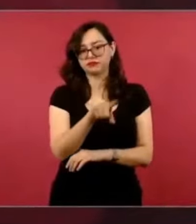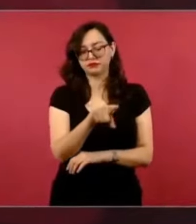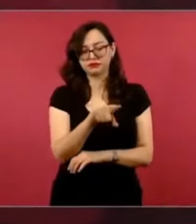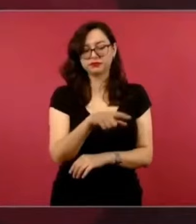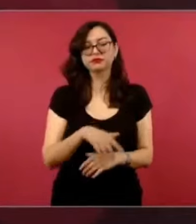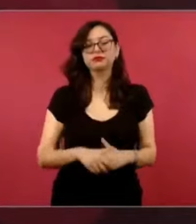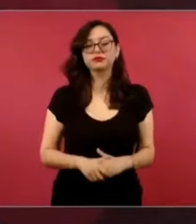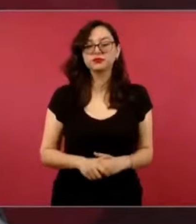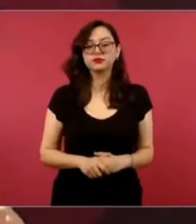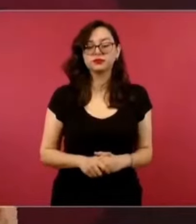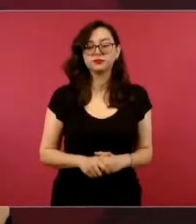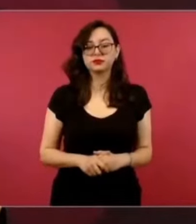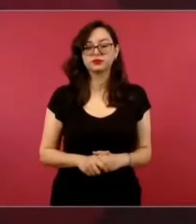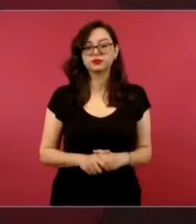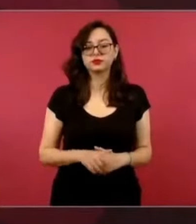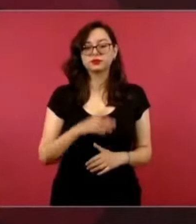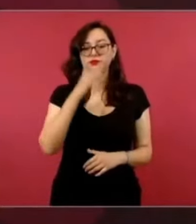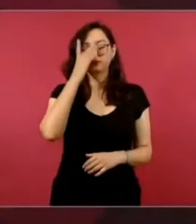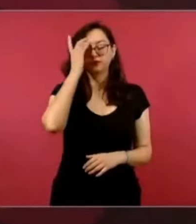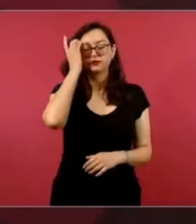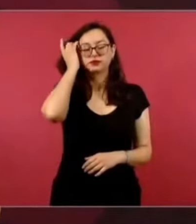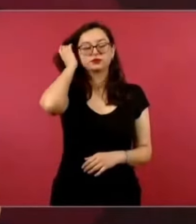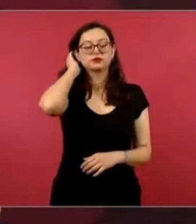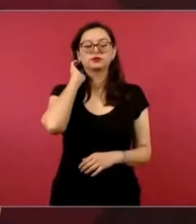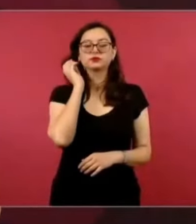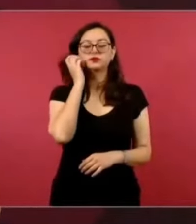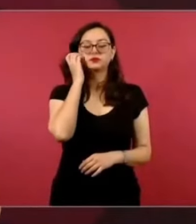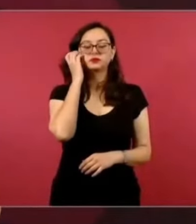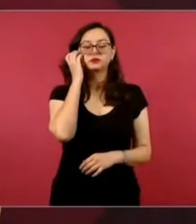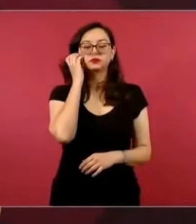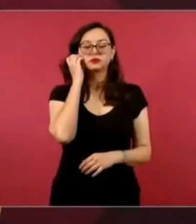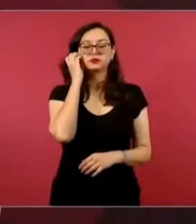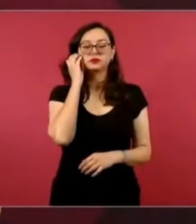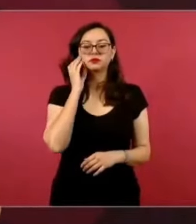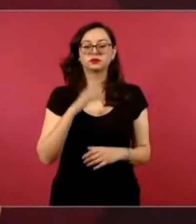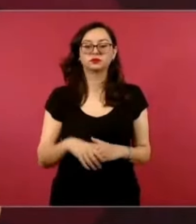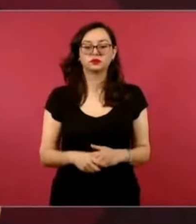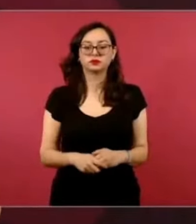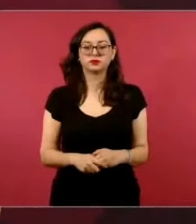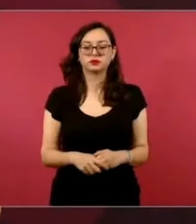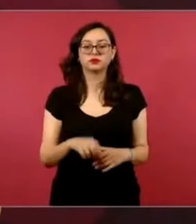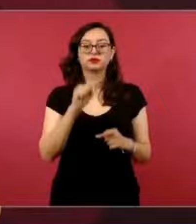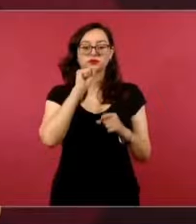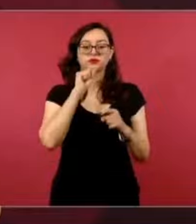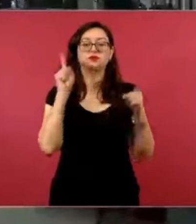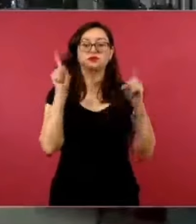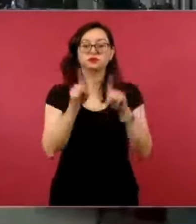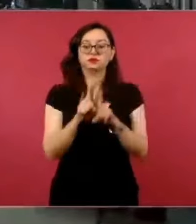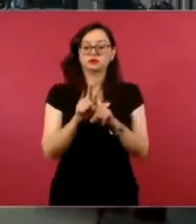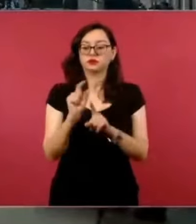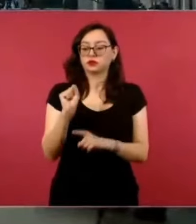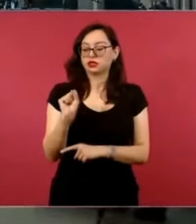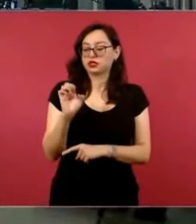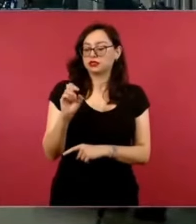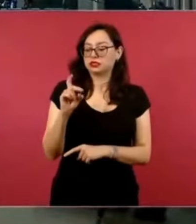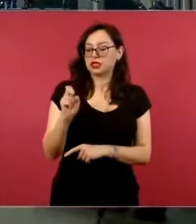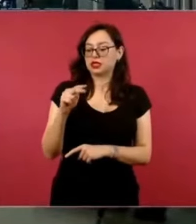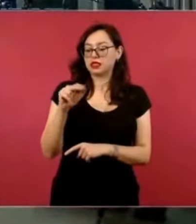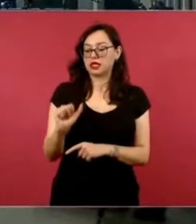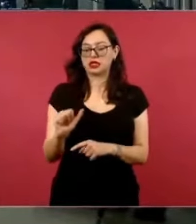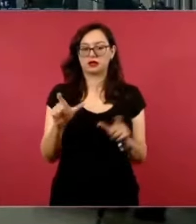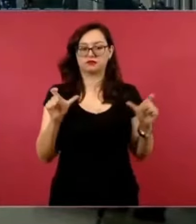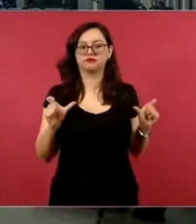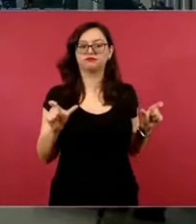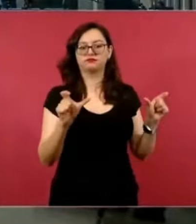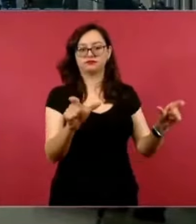También protección, hay un regimiento de la Secretaría de la Defensa. Todo esto